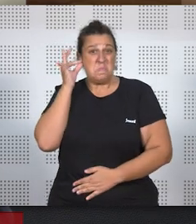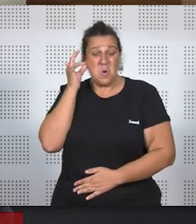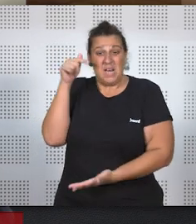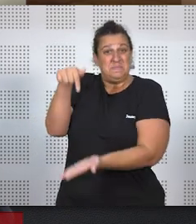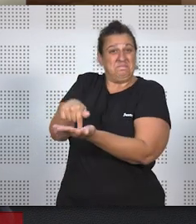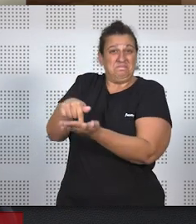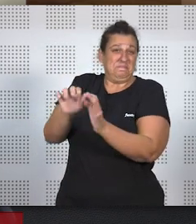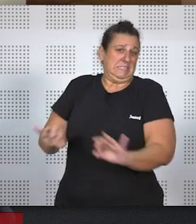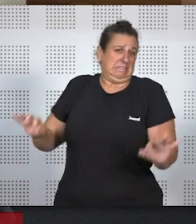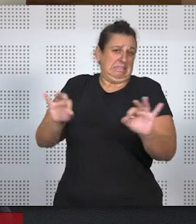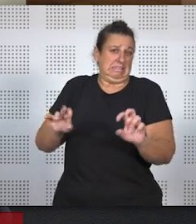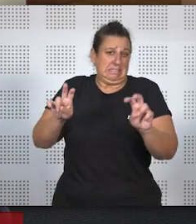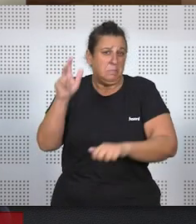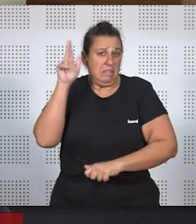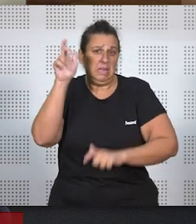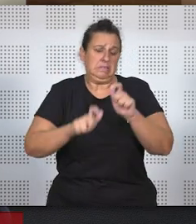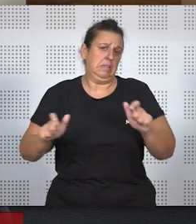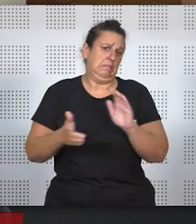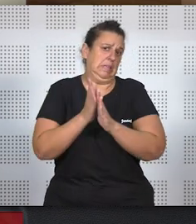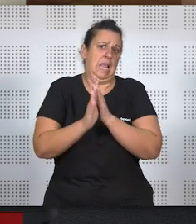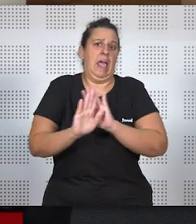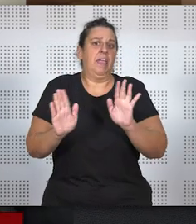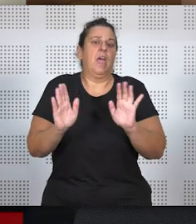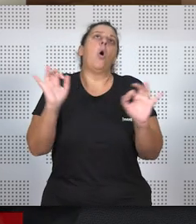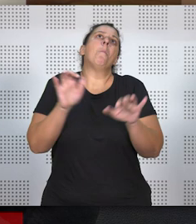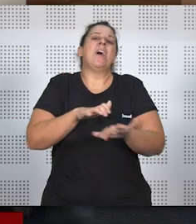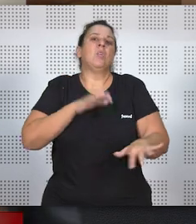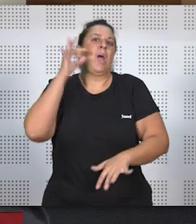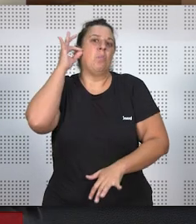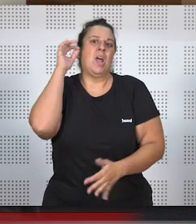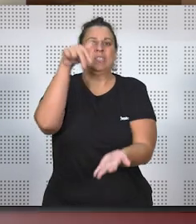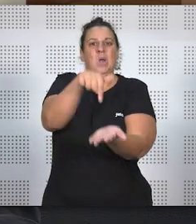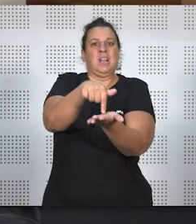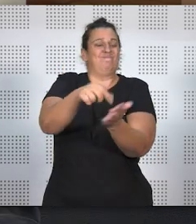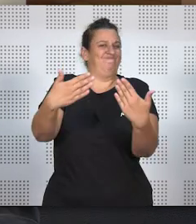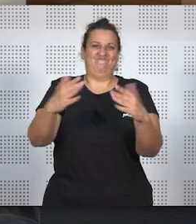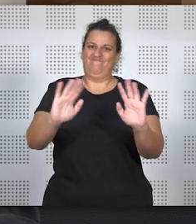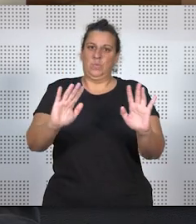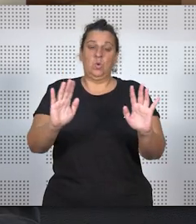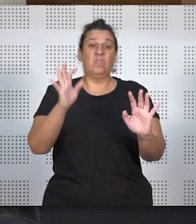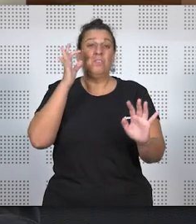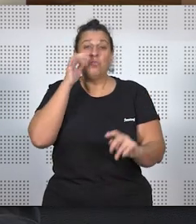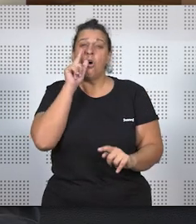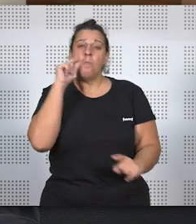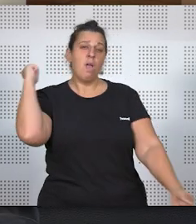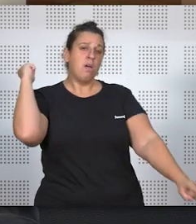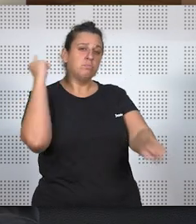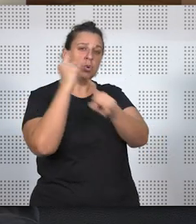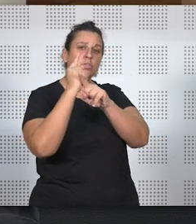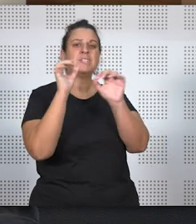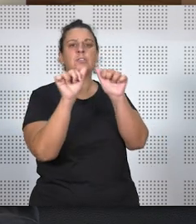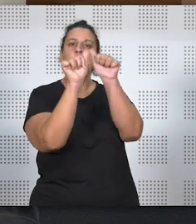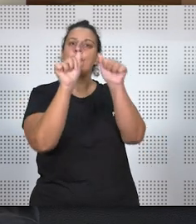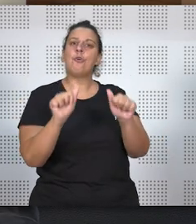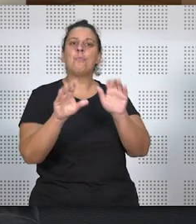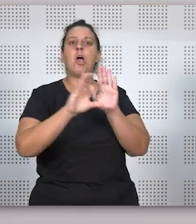reivindicaban cuestiones de derecho civil, o la mayoría de las mujeres, en contra del tratamiento que el